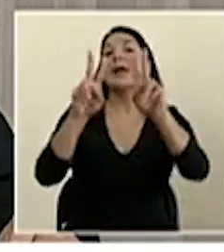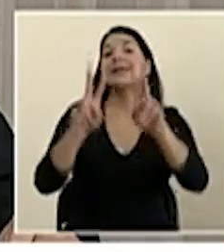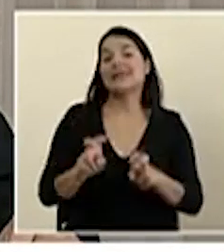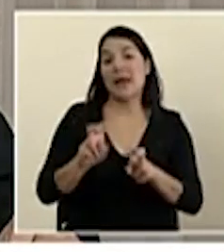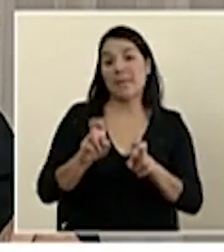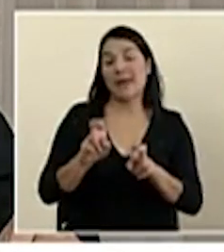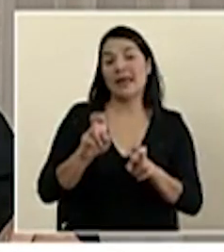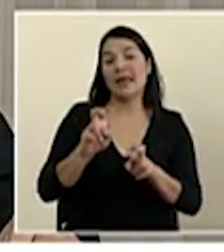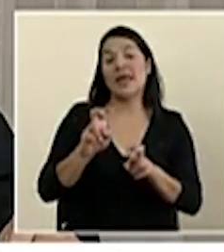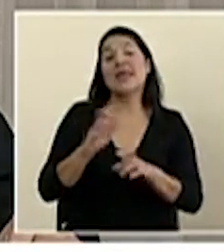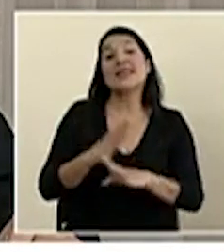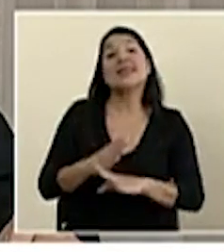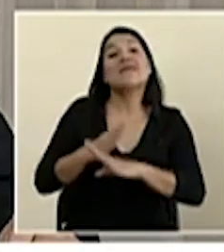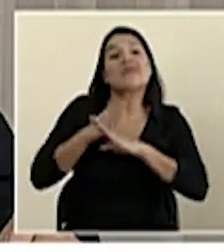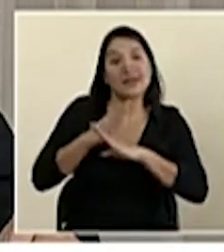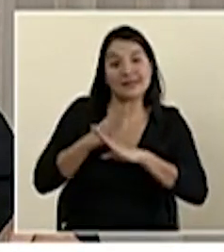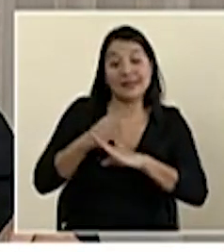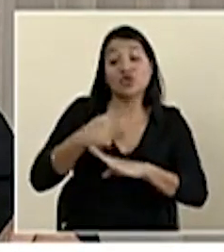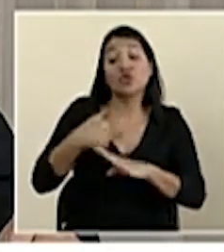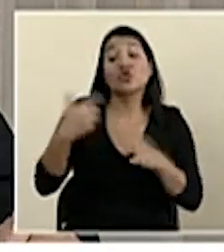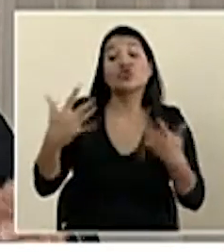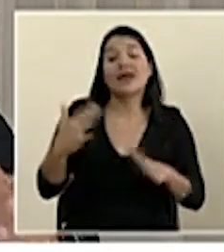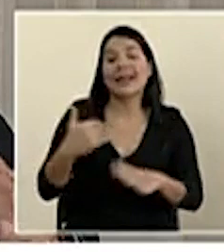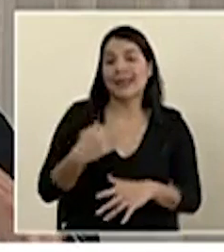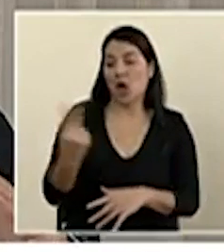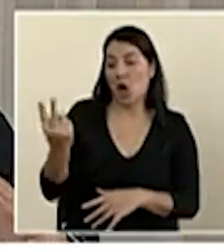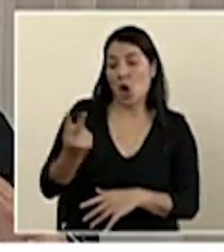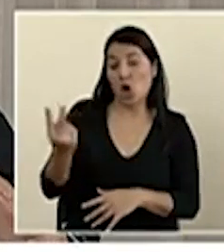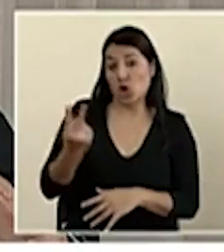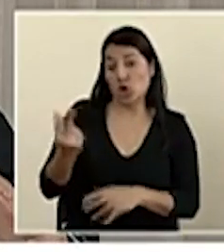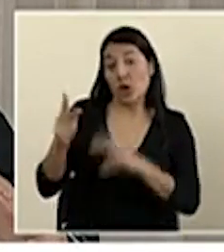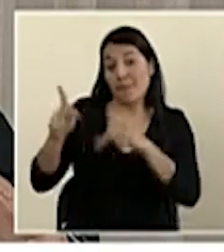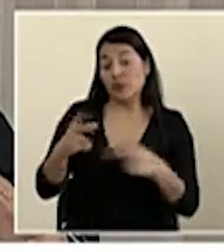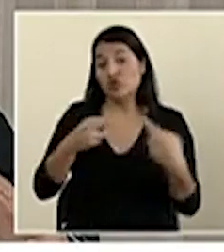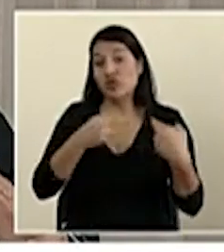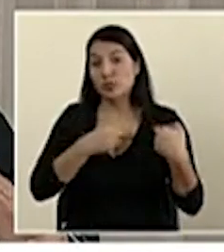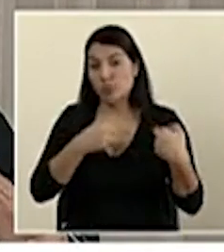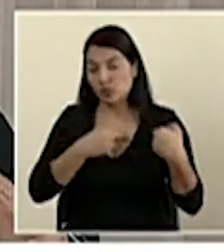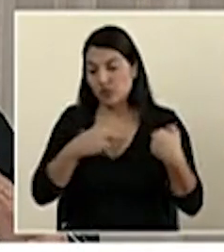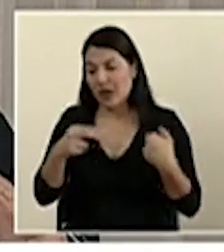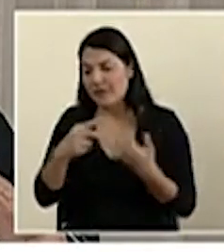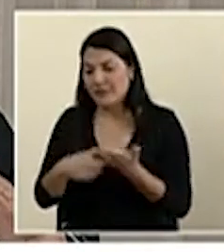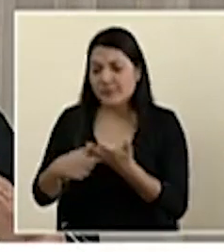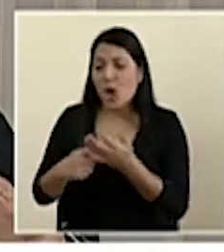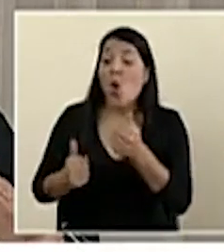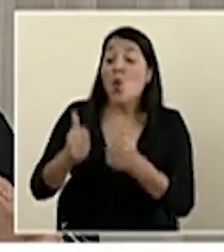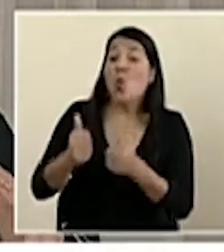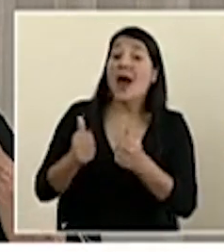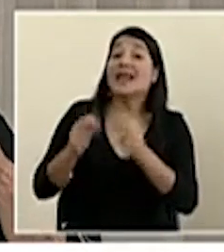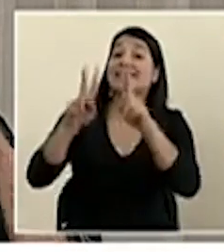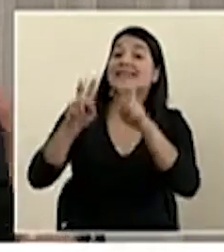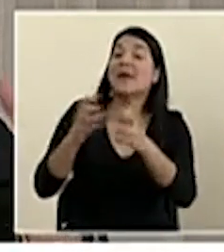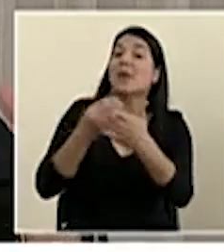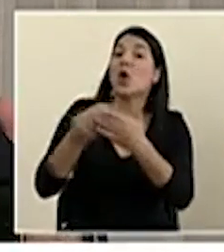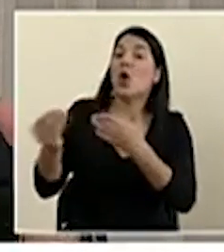dos personas que están coordinando en la parte de cuáles son las pruebas que se van a adquirir por parte de Costa Rica, porque tenemos que tener un